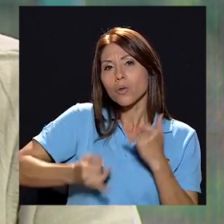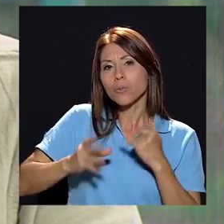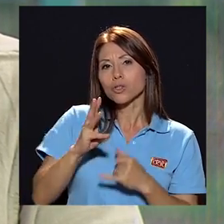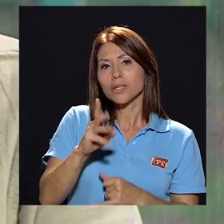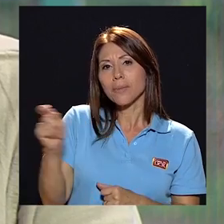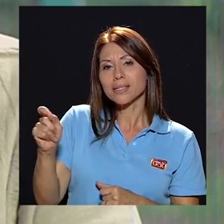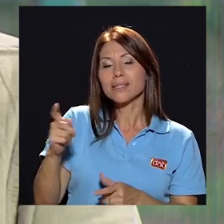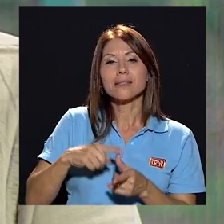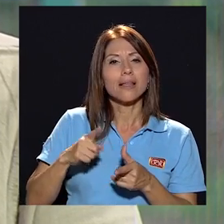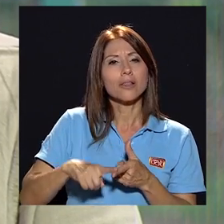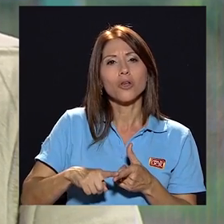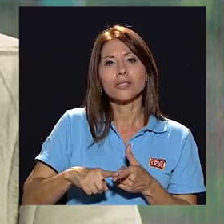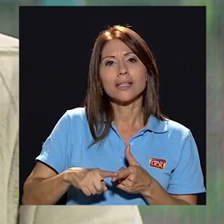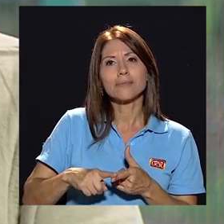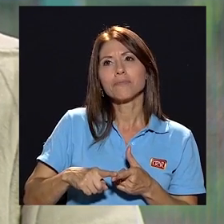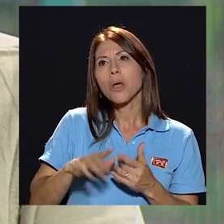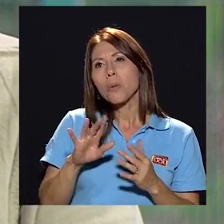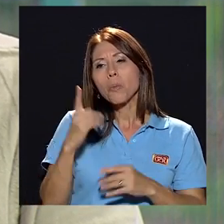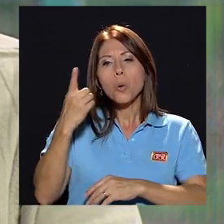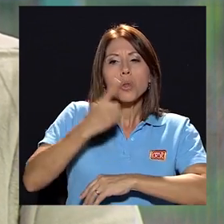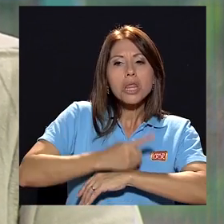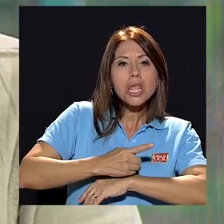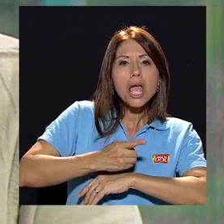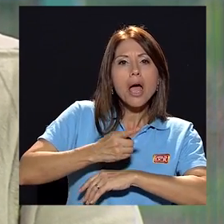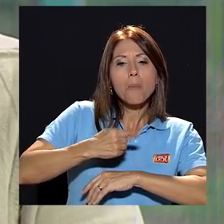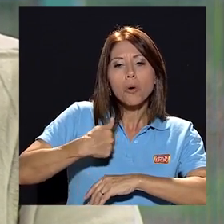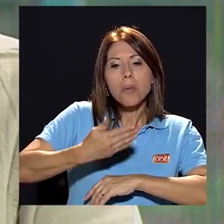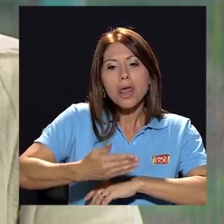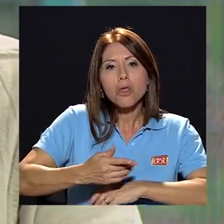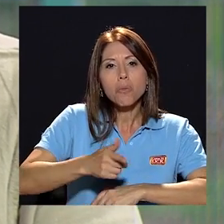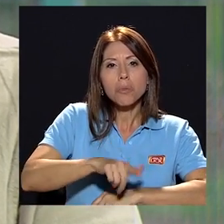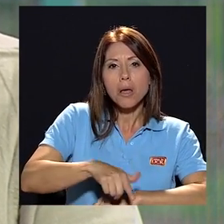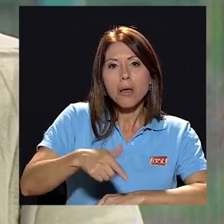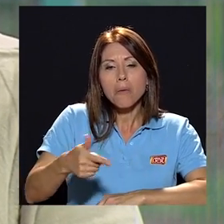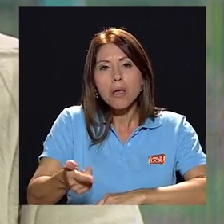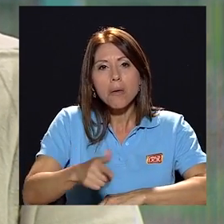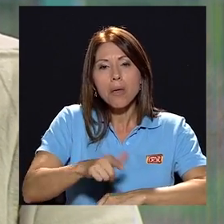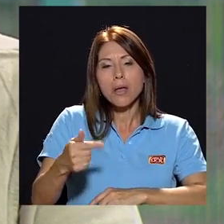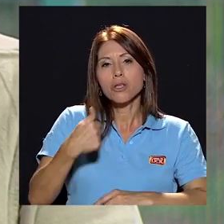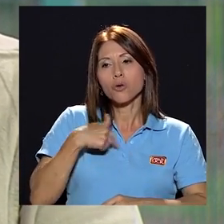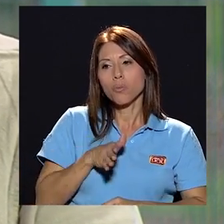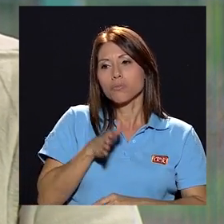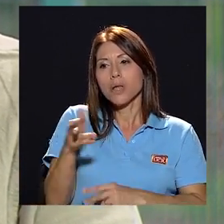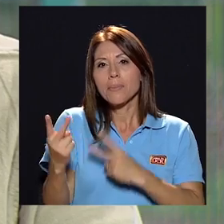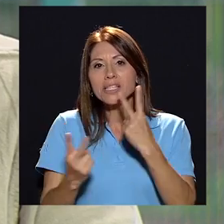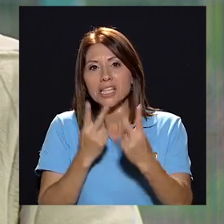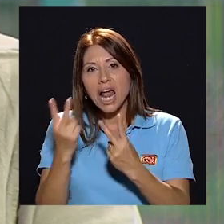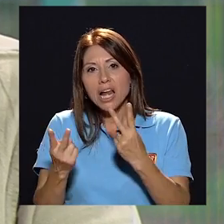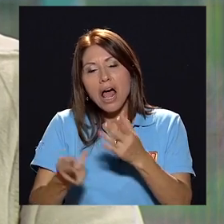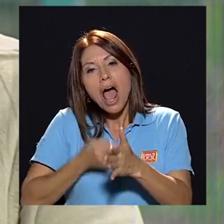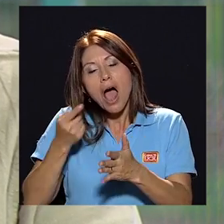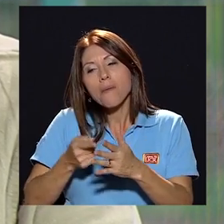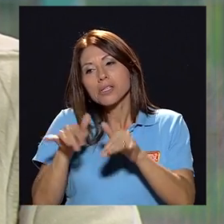seis meses entonces generalmente día de por medio yo voy a visitarla en algunos momentos me quedo con ella paso la noche